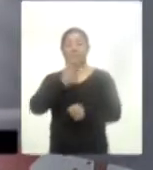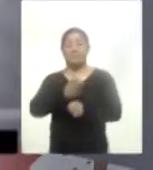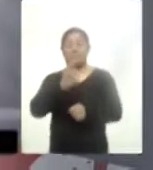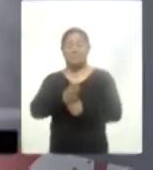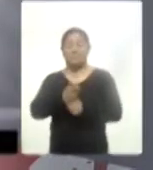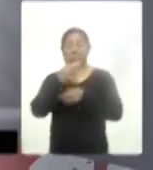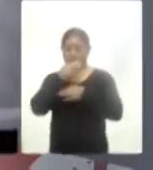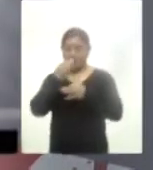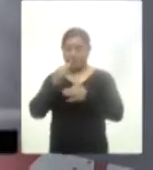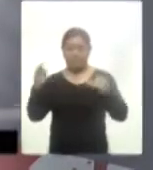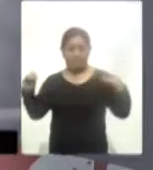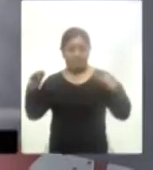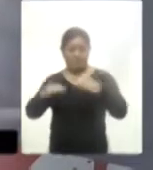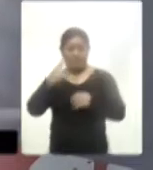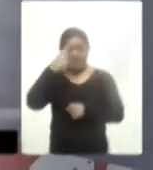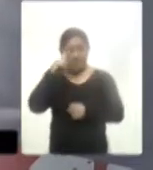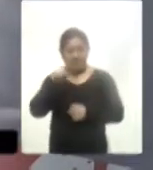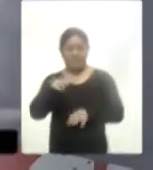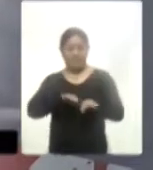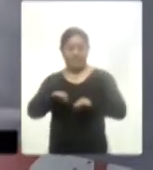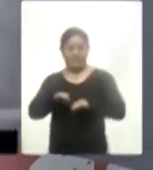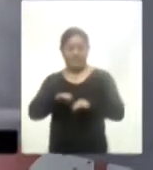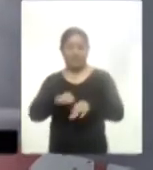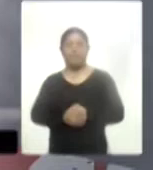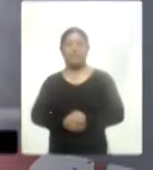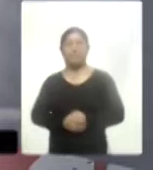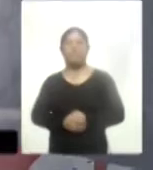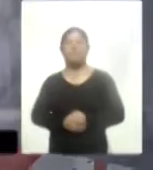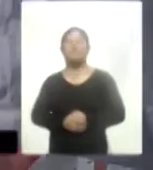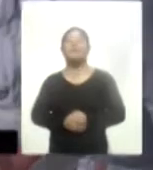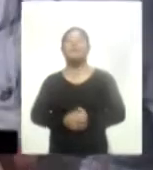presencial para ocupar plazas en el Servicio de Protección Federal.